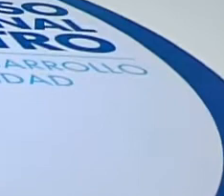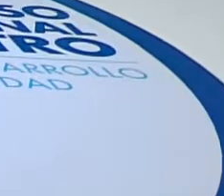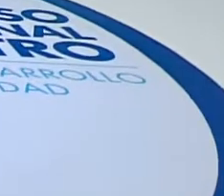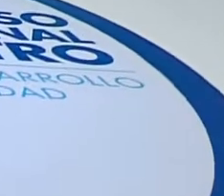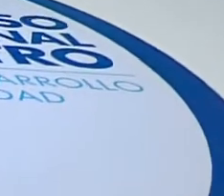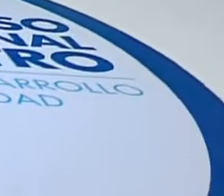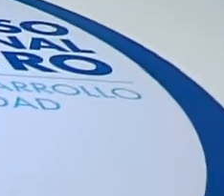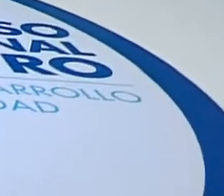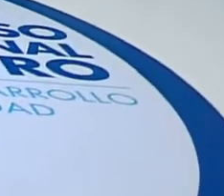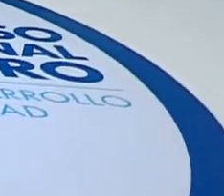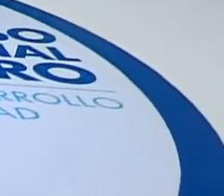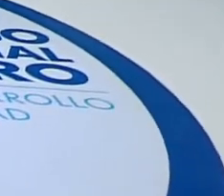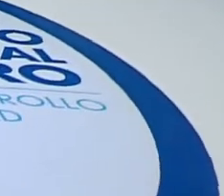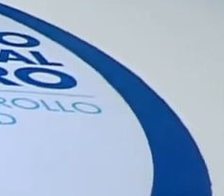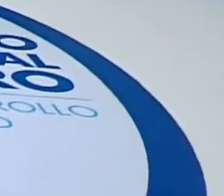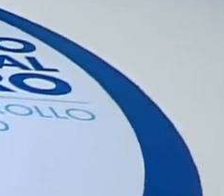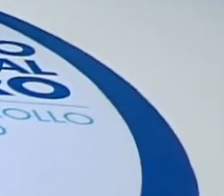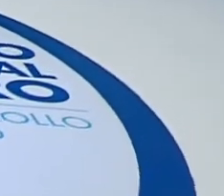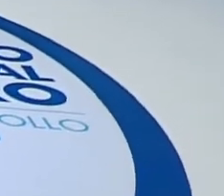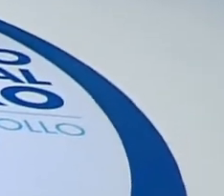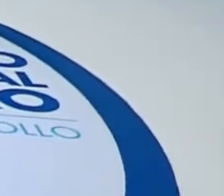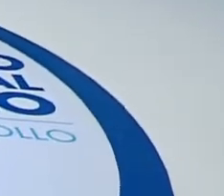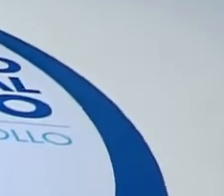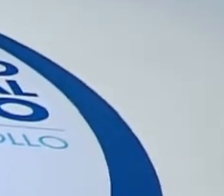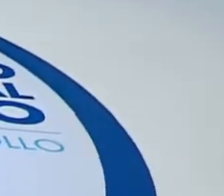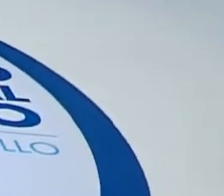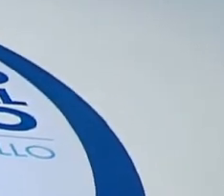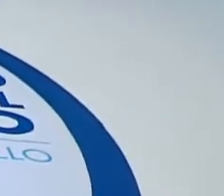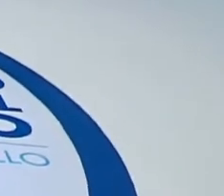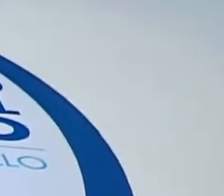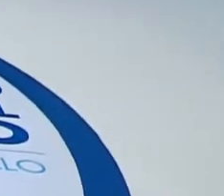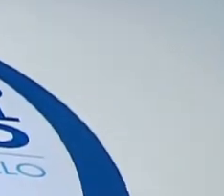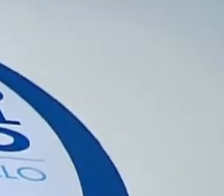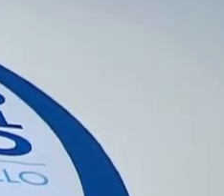Bueno, nuevamente un saludo para todos. Bienvenidos.